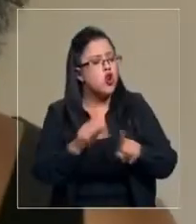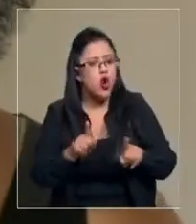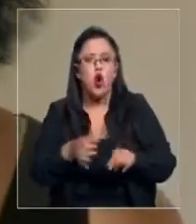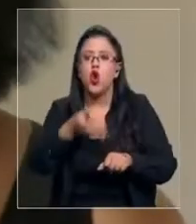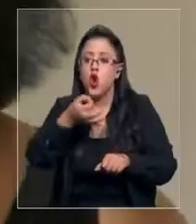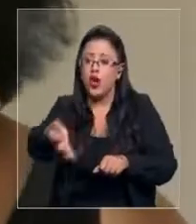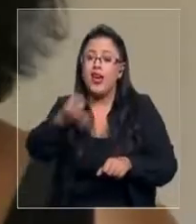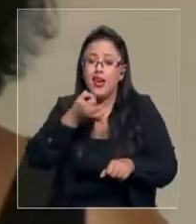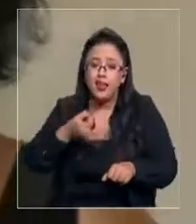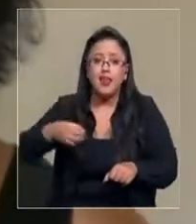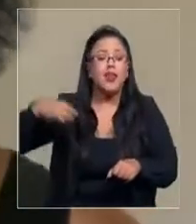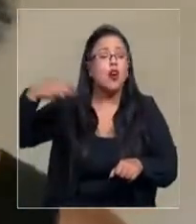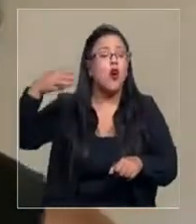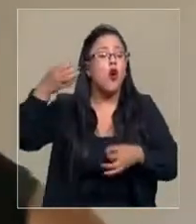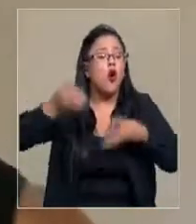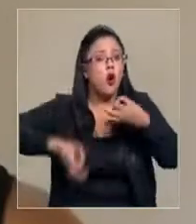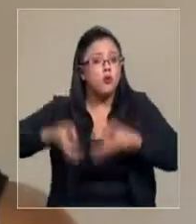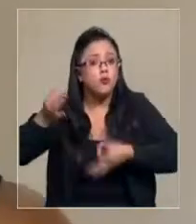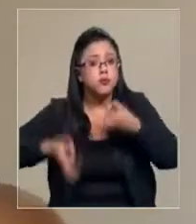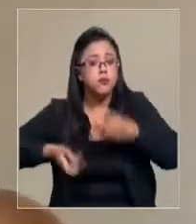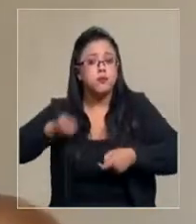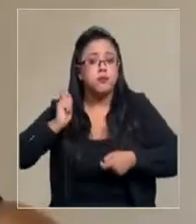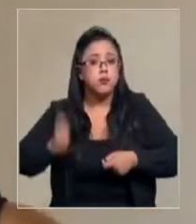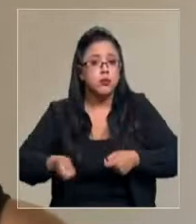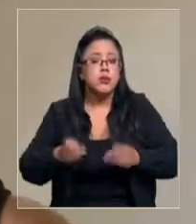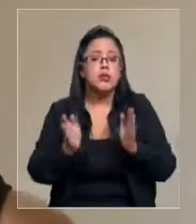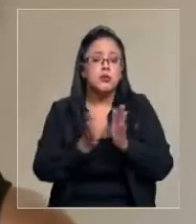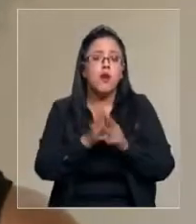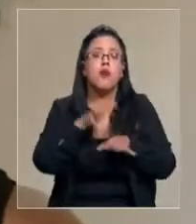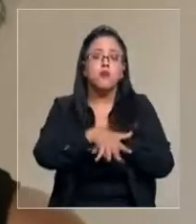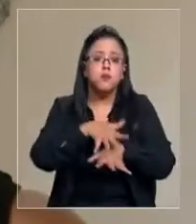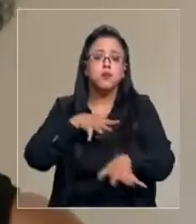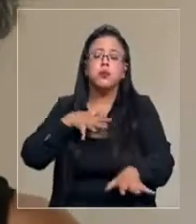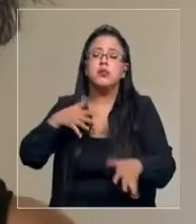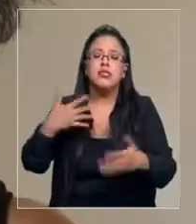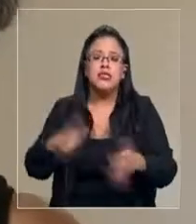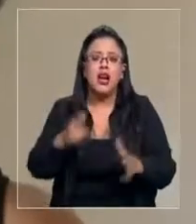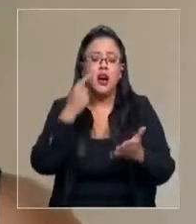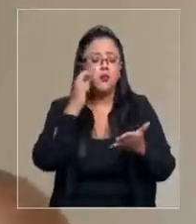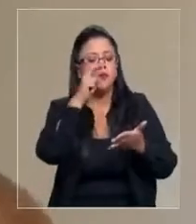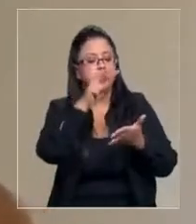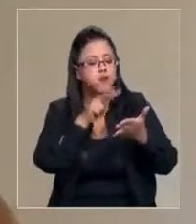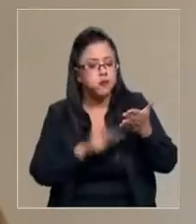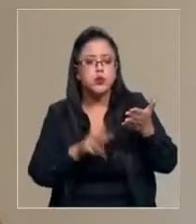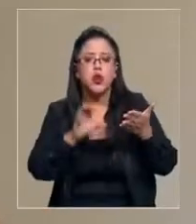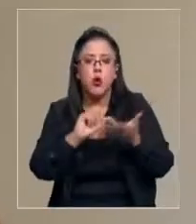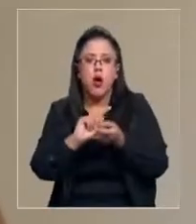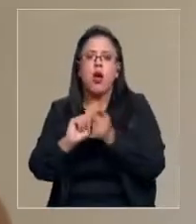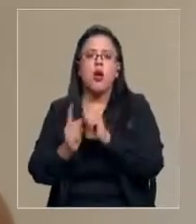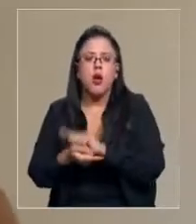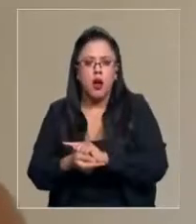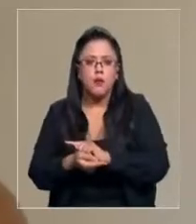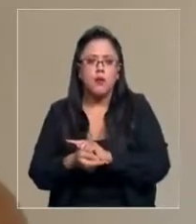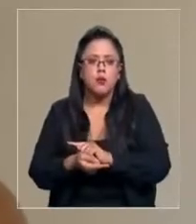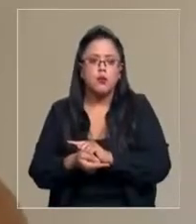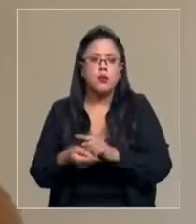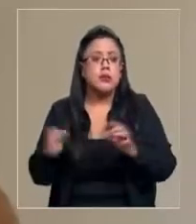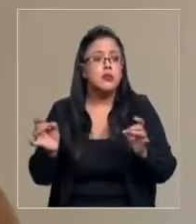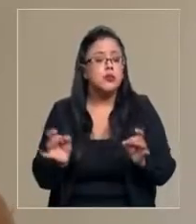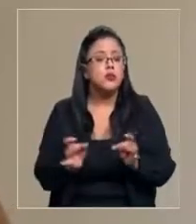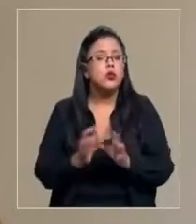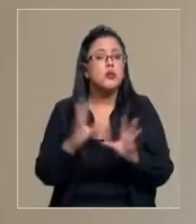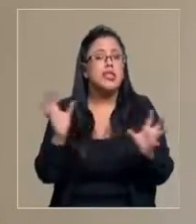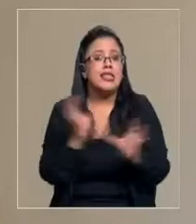magistrado fue que se hiciera una asamblea y se ratificara o se removiera. Si hubiera sido tan